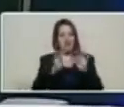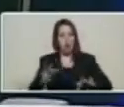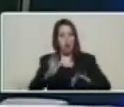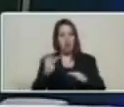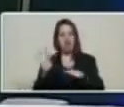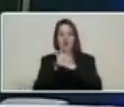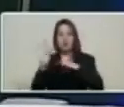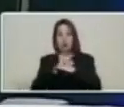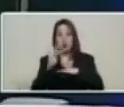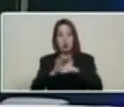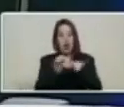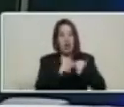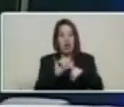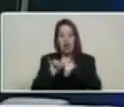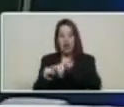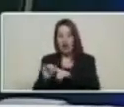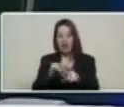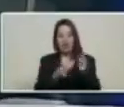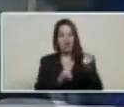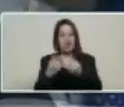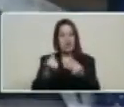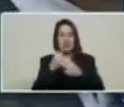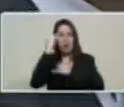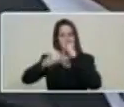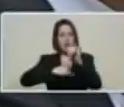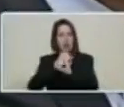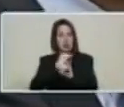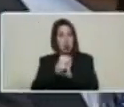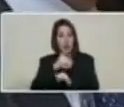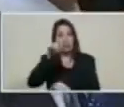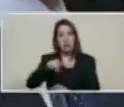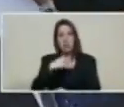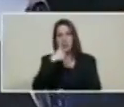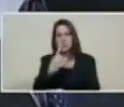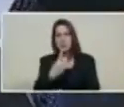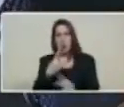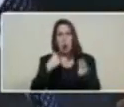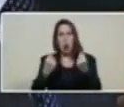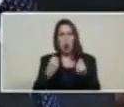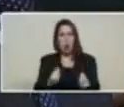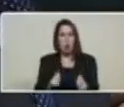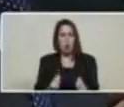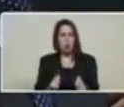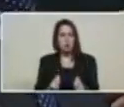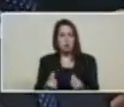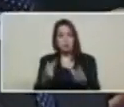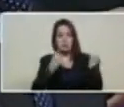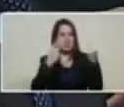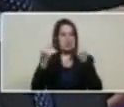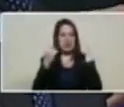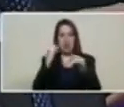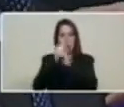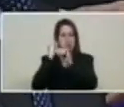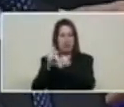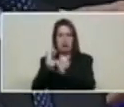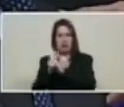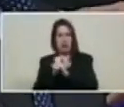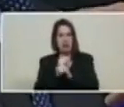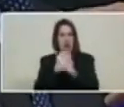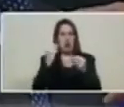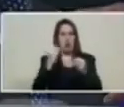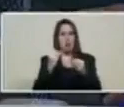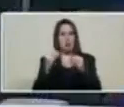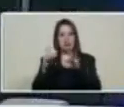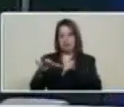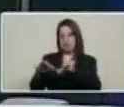una nueva ingeniería financiera a nivel internacional. Bien lo hemos dicho, nuestra criptomoneda no es una criptomoneda basada en operaciones